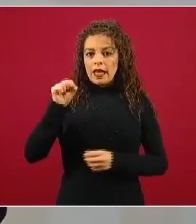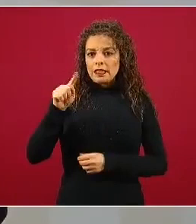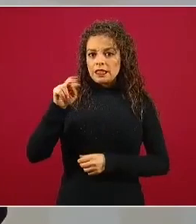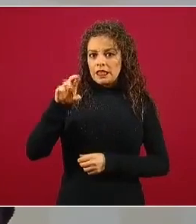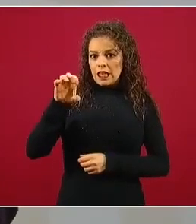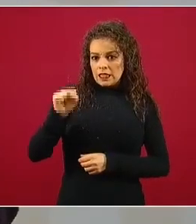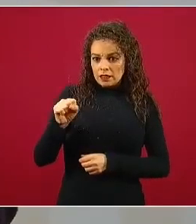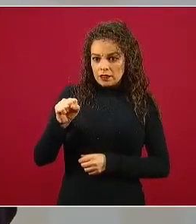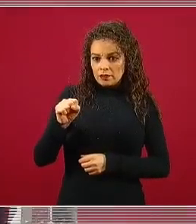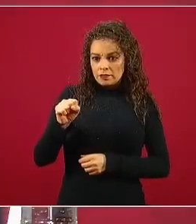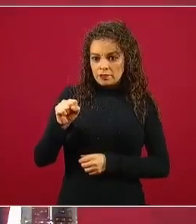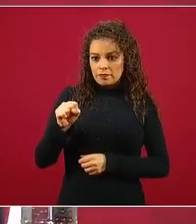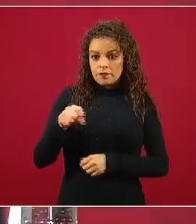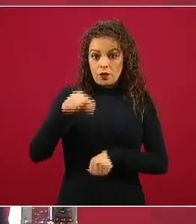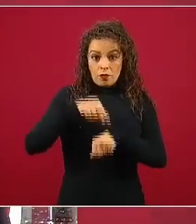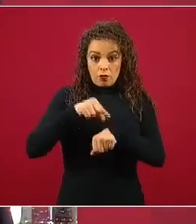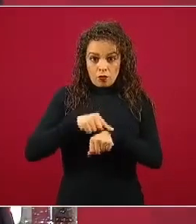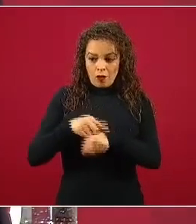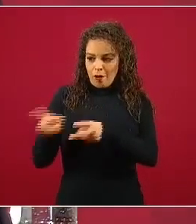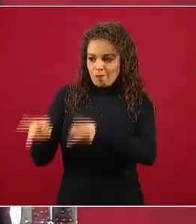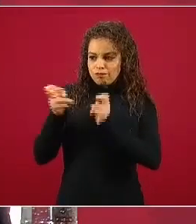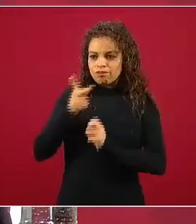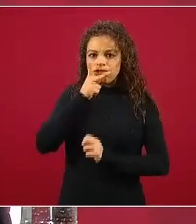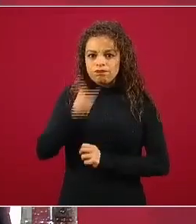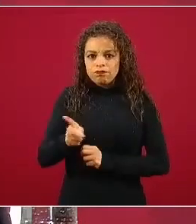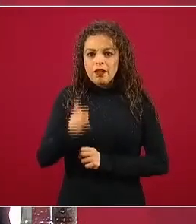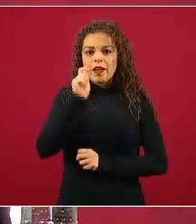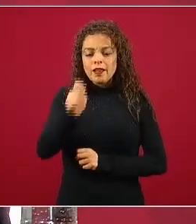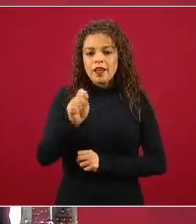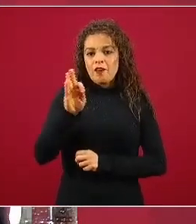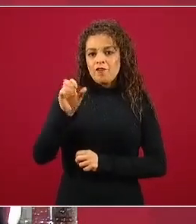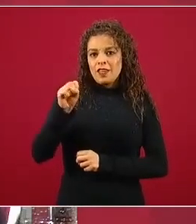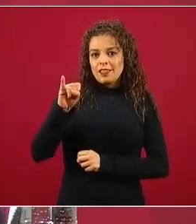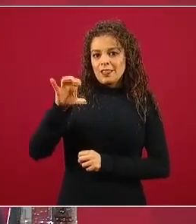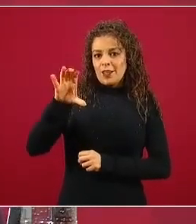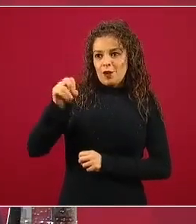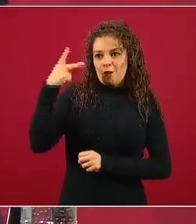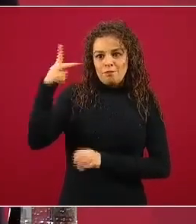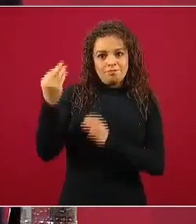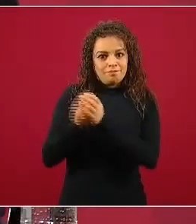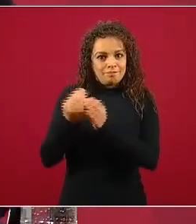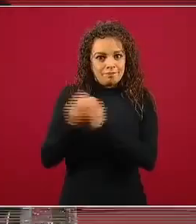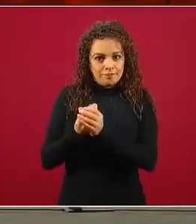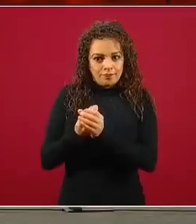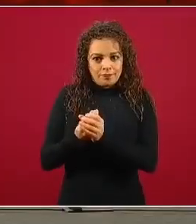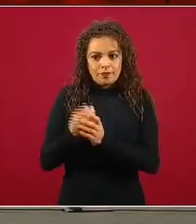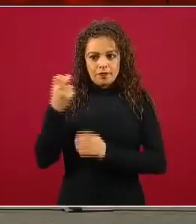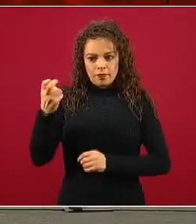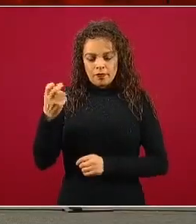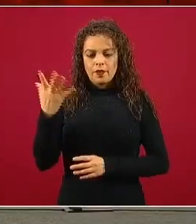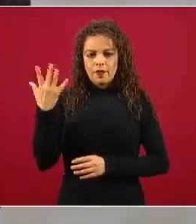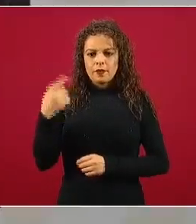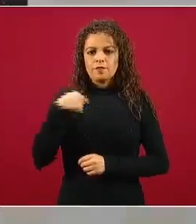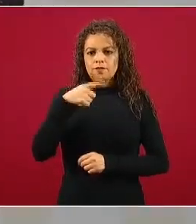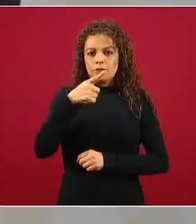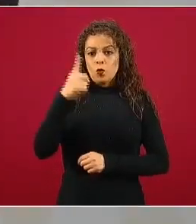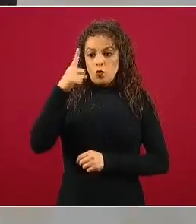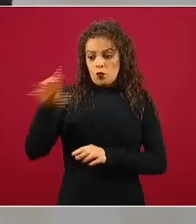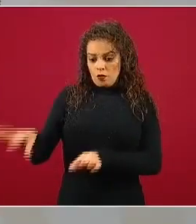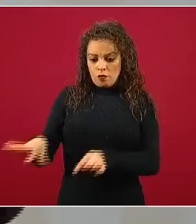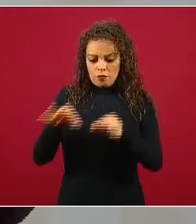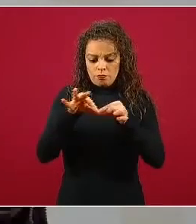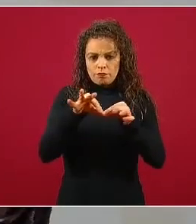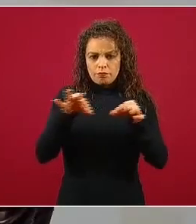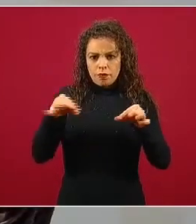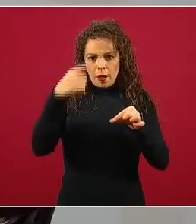médicos le robamos a los físicos y una prueba de estrés es una prueba en donde yo tomo un objeto y le someto una fuerza